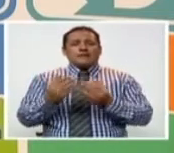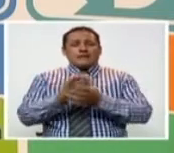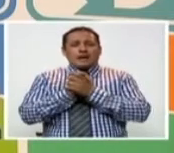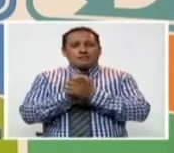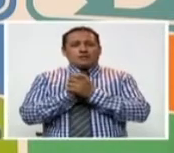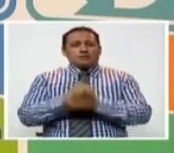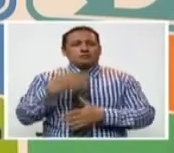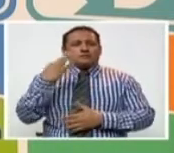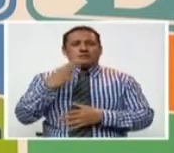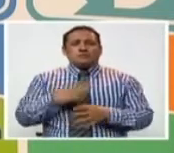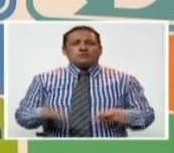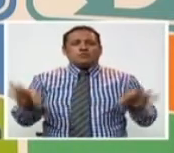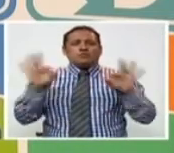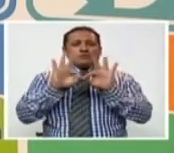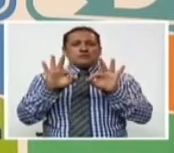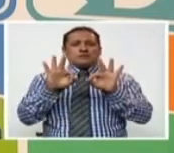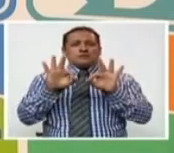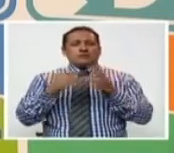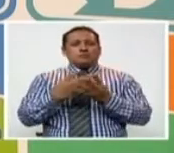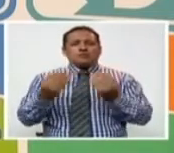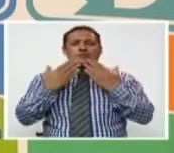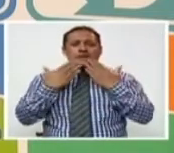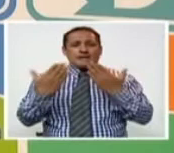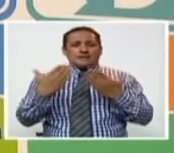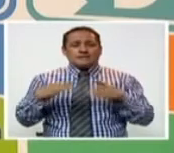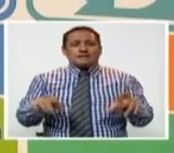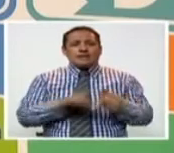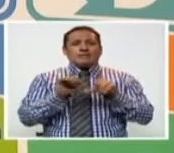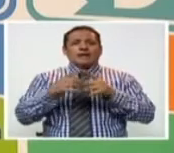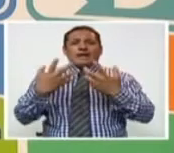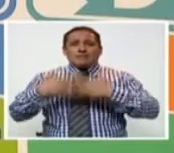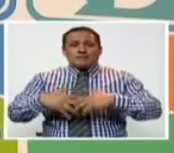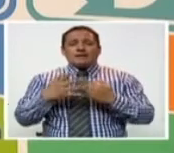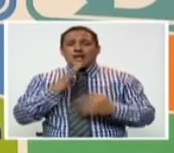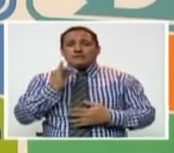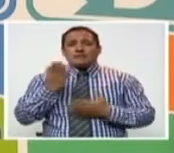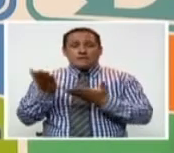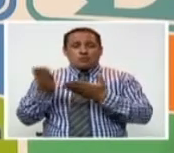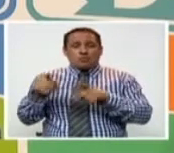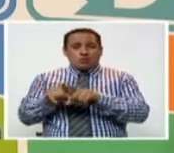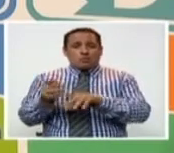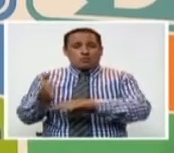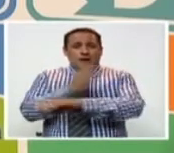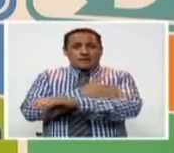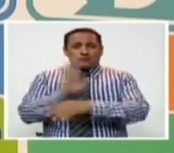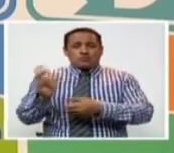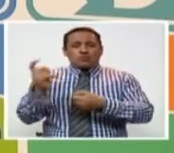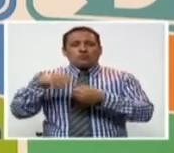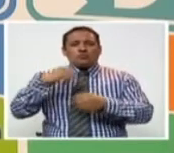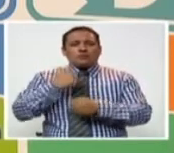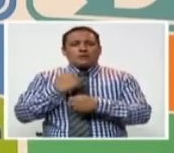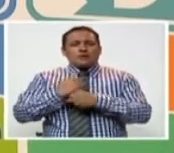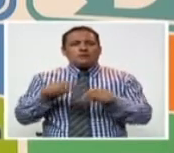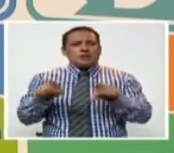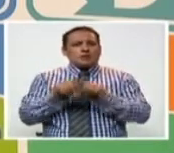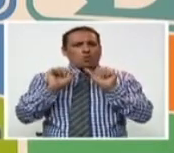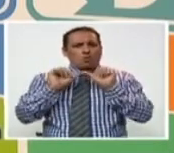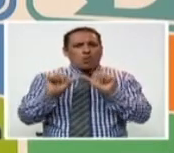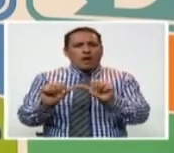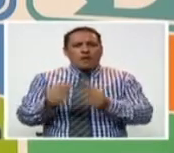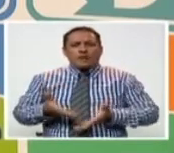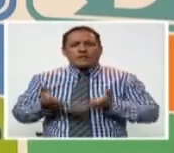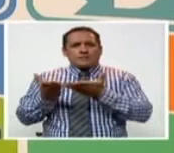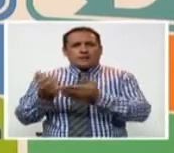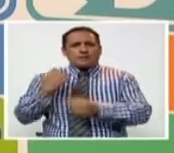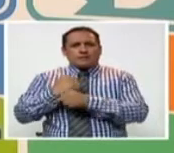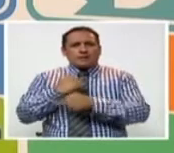de tus amigos ha sido tan importante. Y muchas gracias también a empresas así como la que tú has trabajado y que te siguen dando trabajo